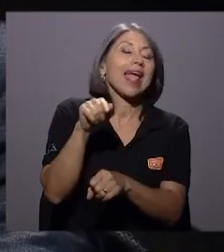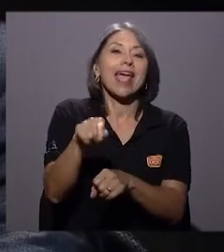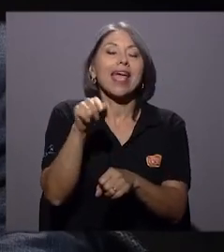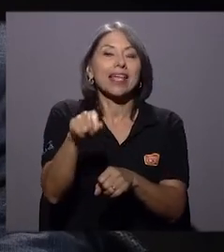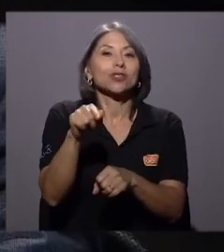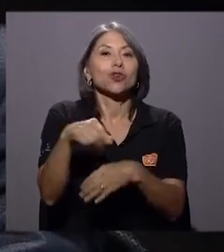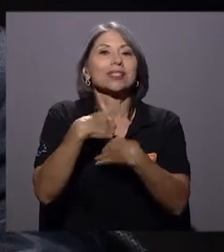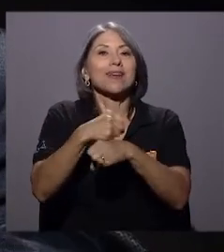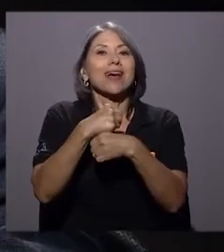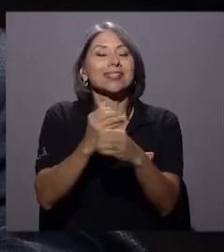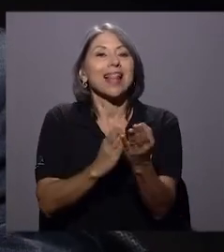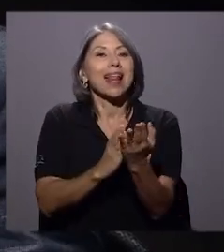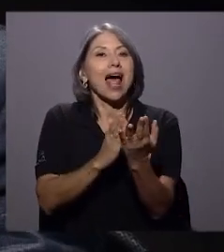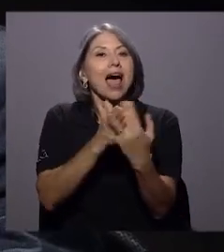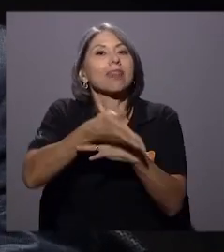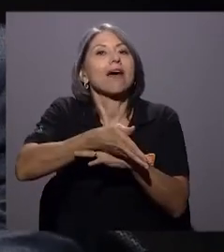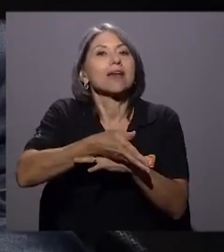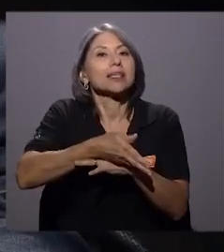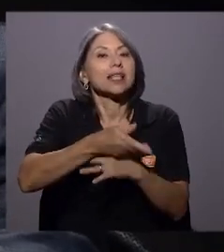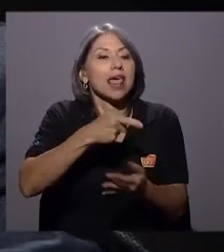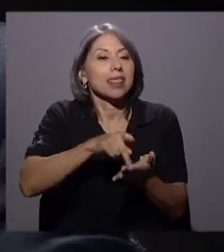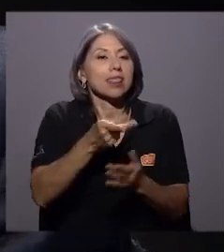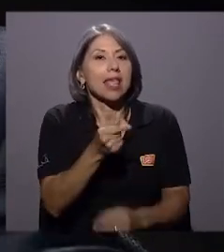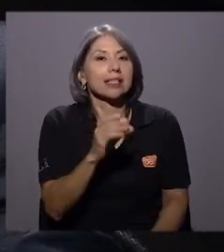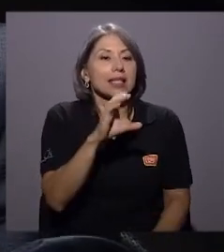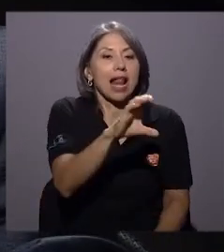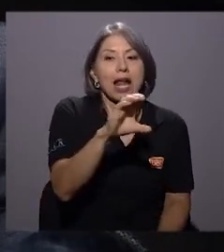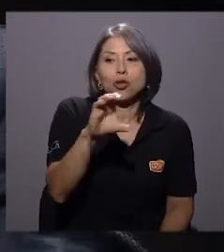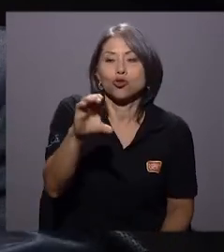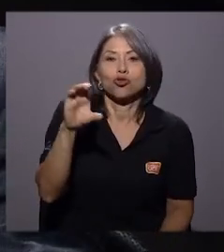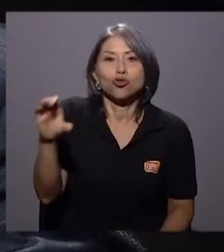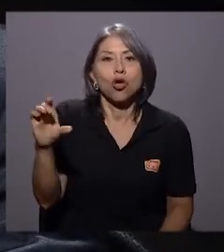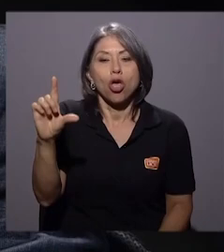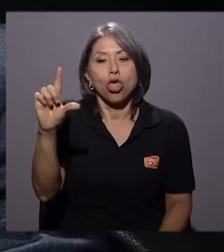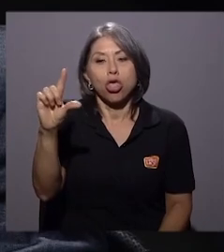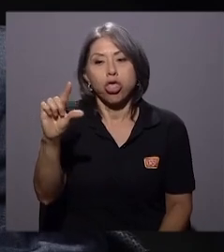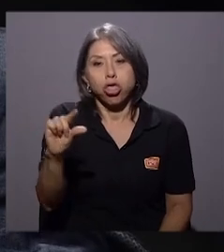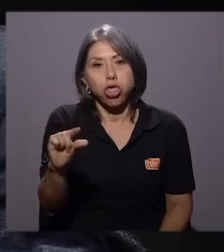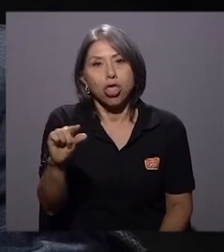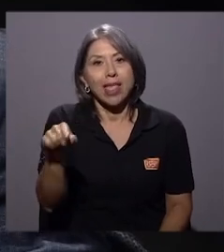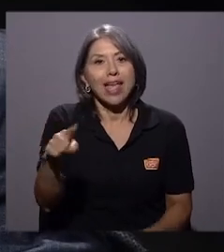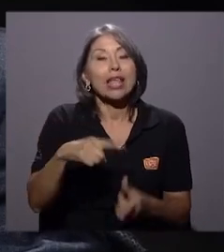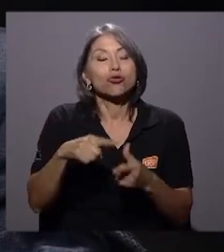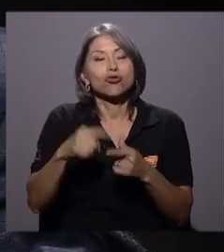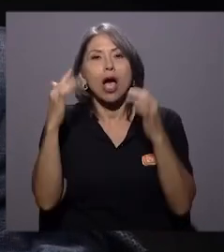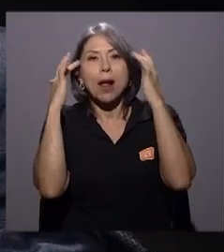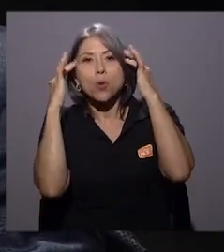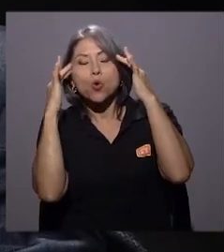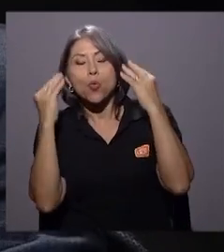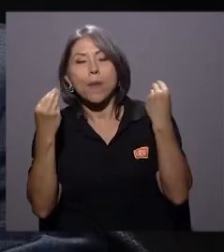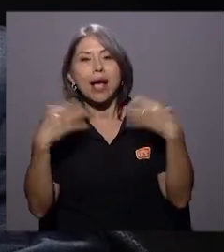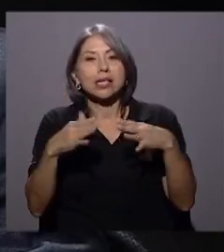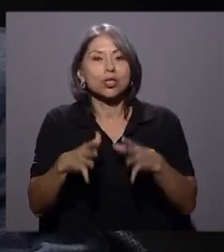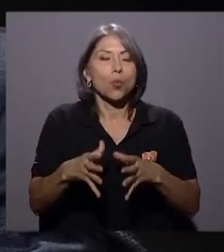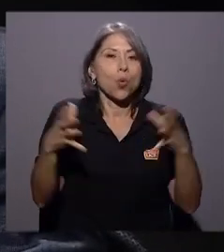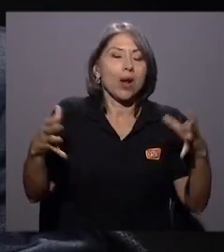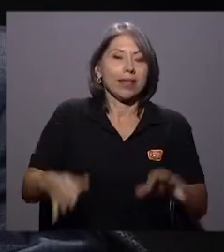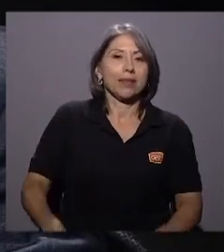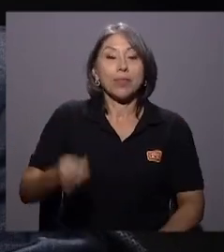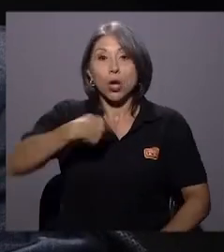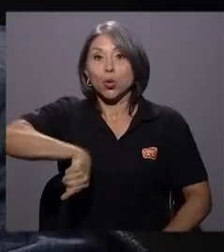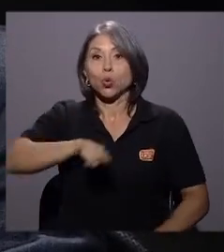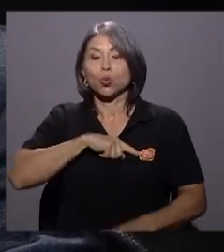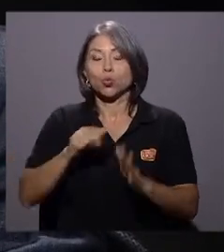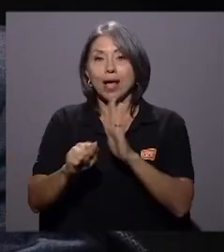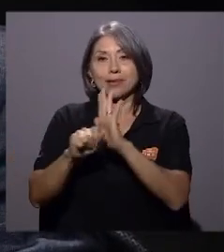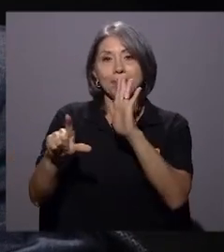a través de los salarios. Es decir, los salarios van a fagocitar los recursos del FES. Y bueno, hay una preocupación muy grande. Nosotros en la